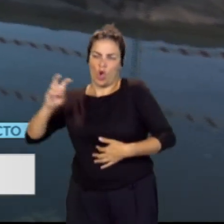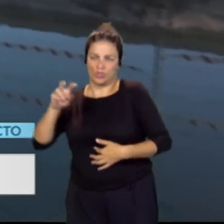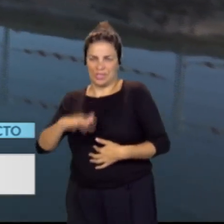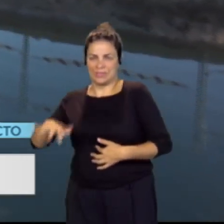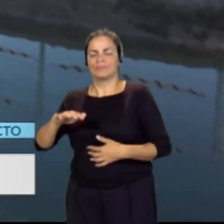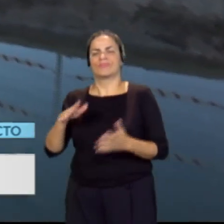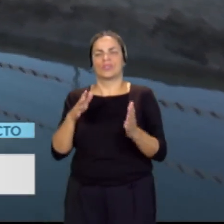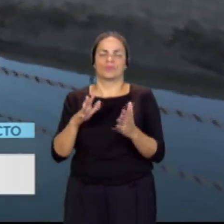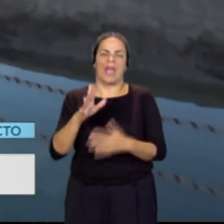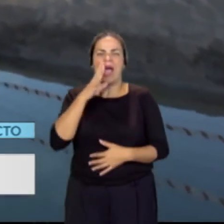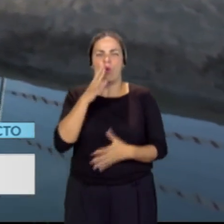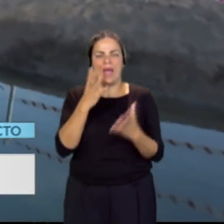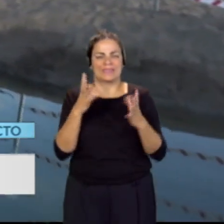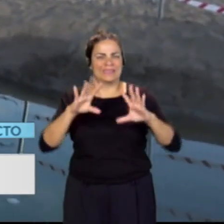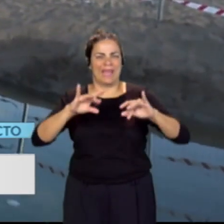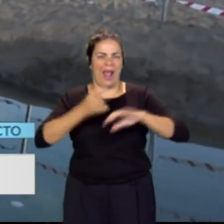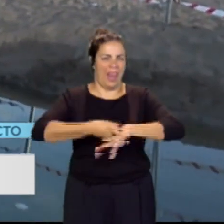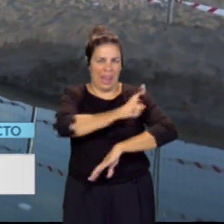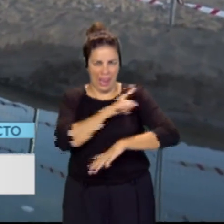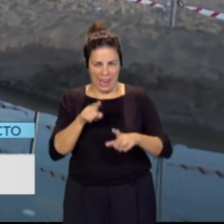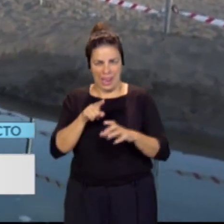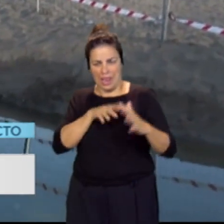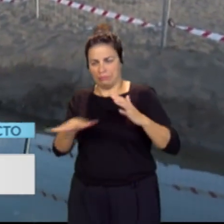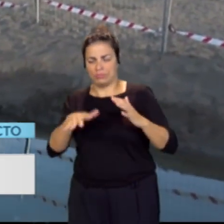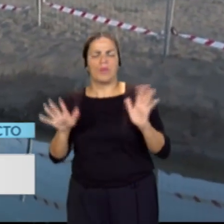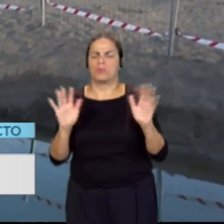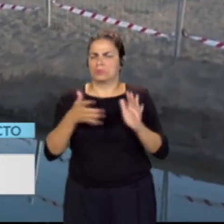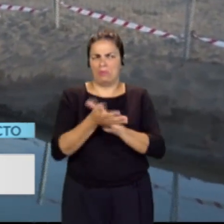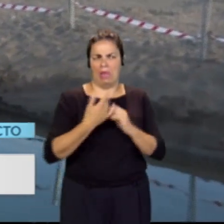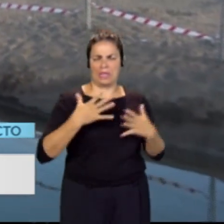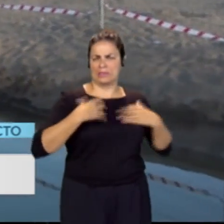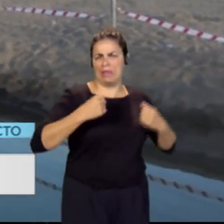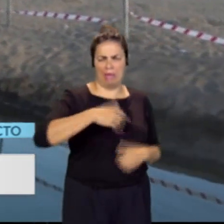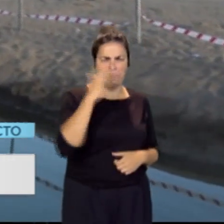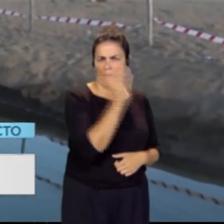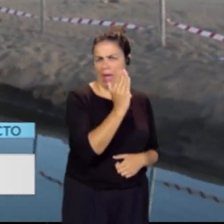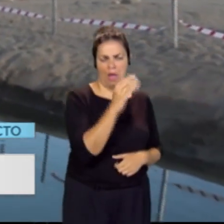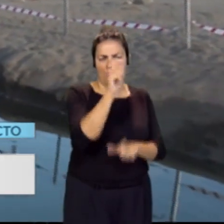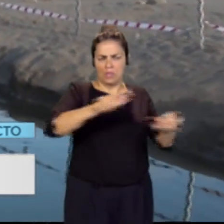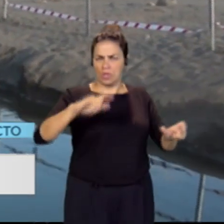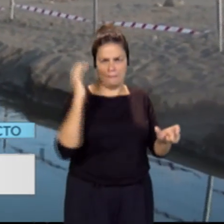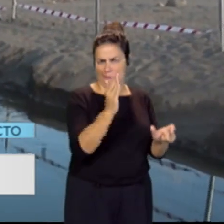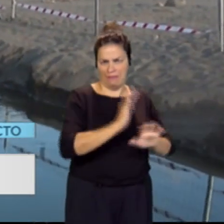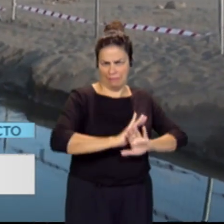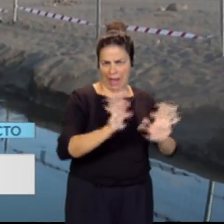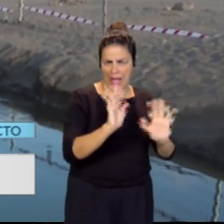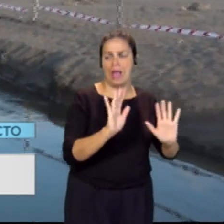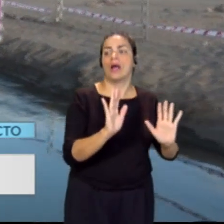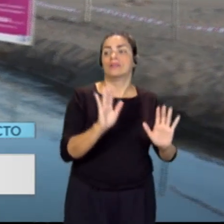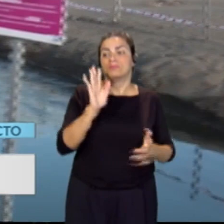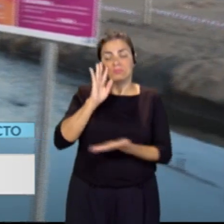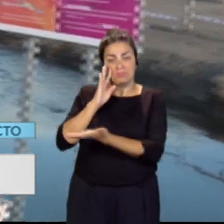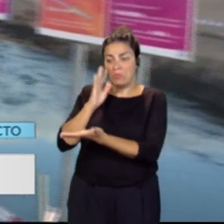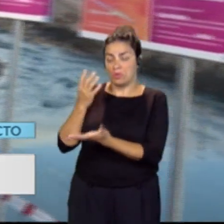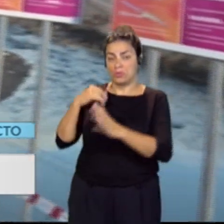aguas hipersalinas, pero que no tienen ningún problema a la sanidad, ningún problema para la población. Como podemos ver, un